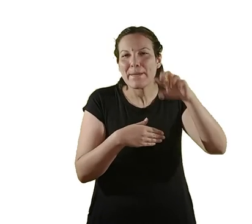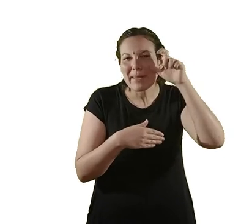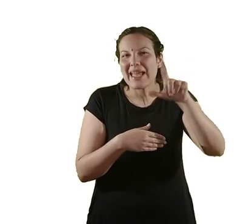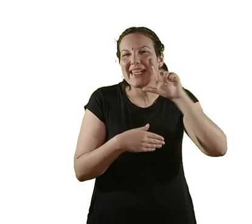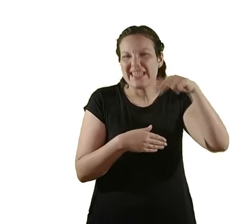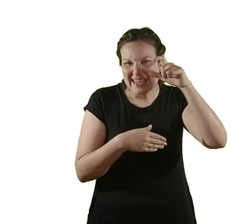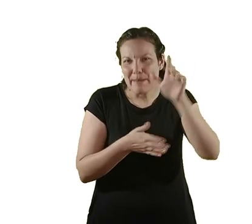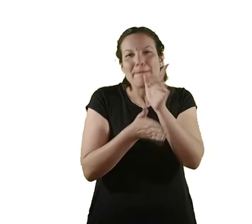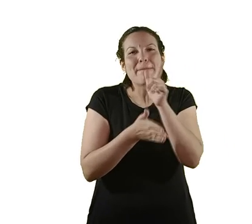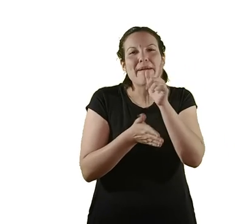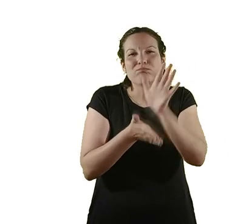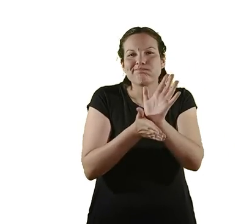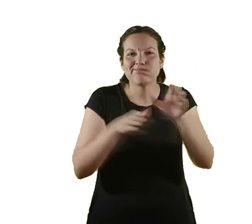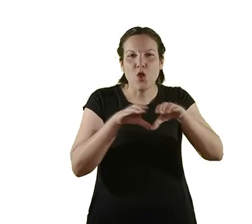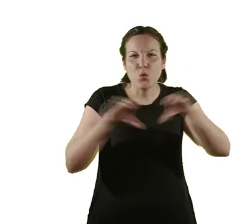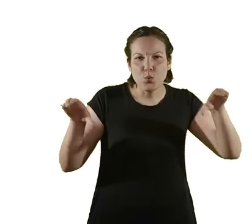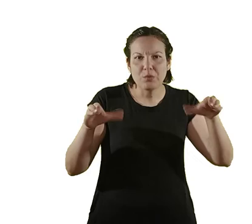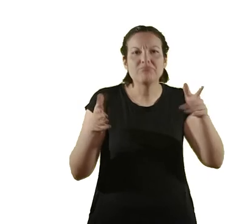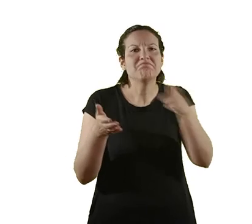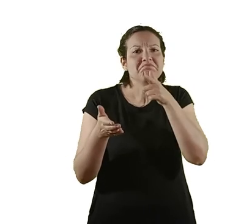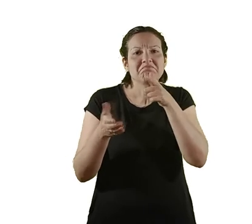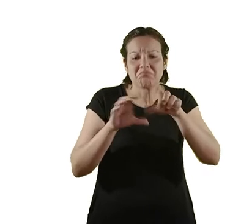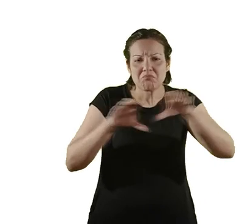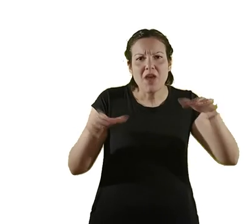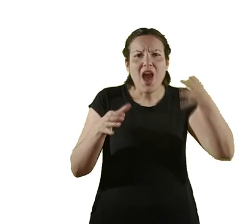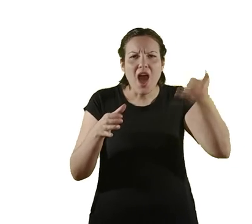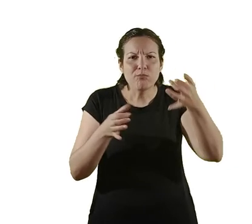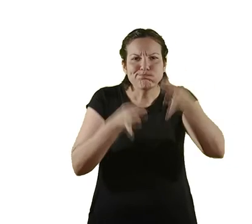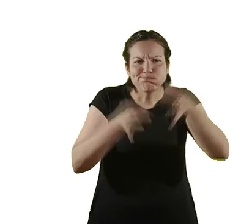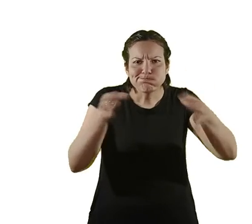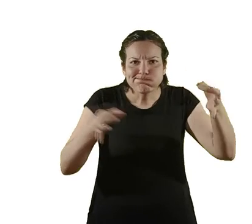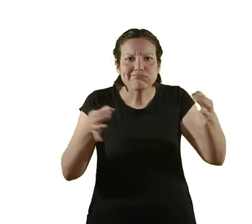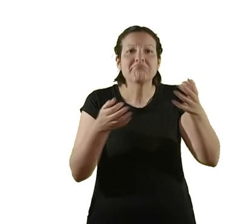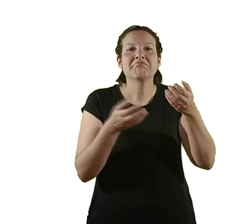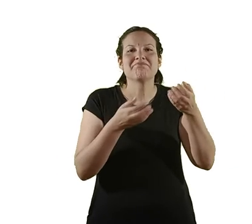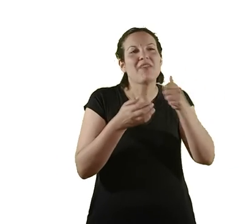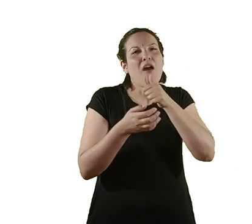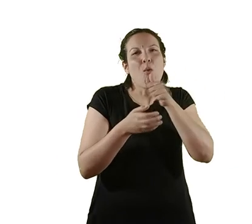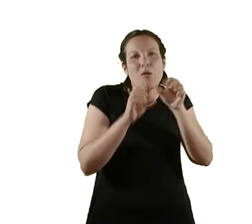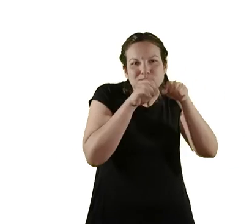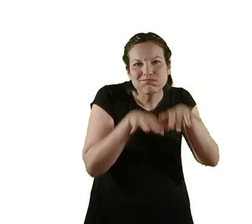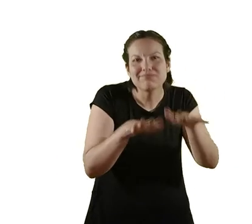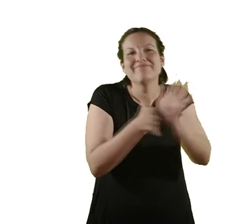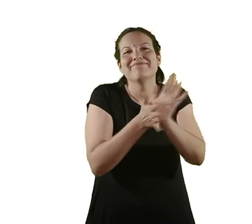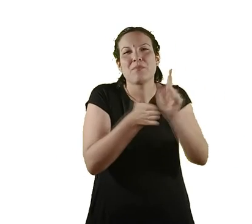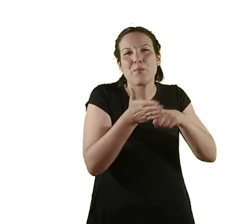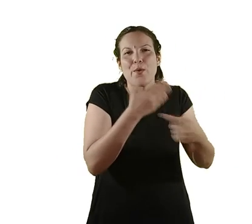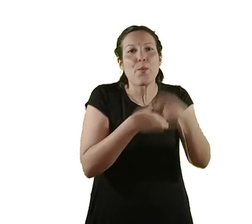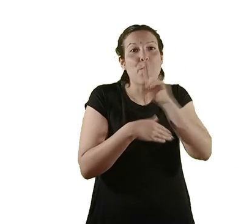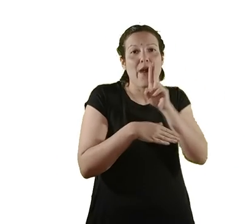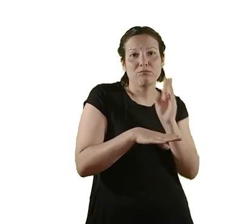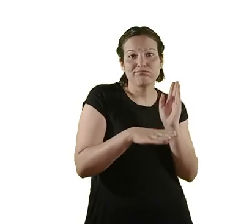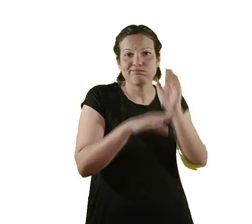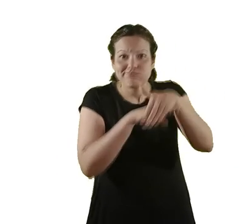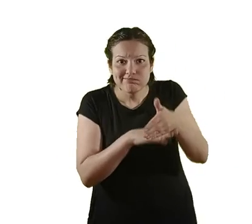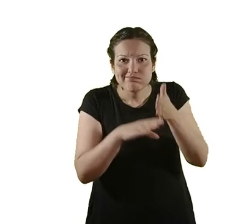de una cañería. Entonces, uno de que se puede imaginar es una cañería con agujeritos. Dicen, bueno, empieza todo el agua, todas las mujeres que entran al sistema y